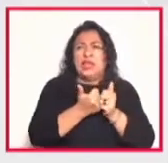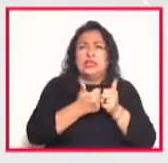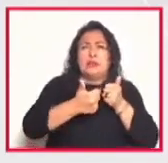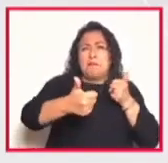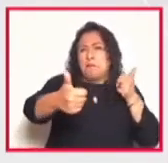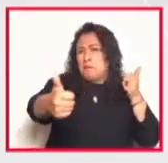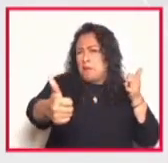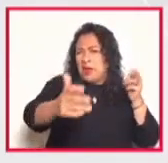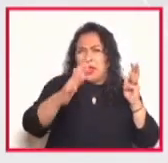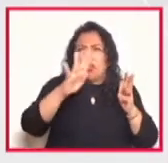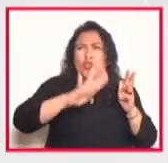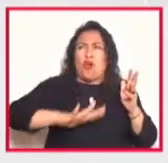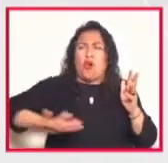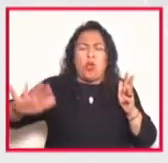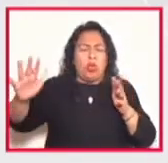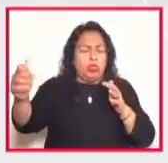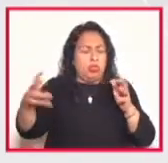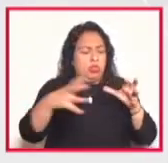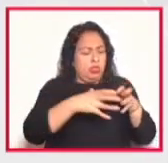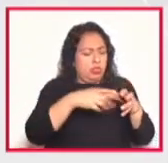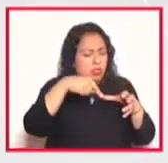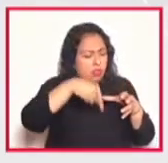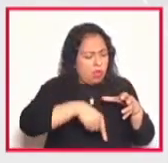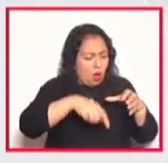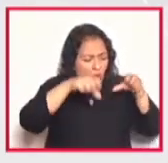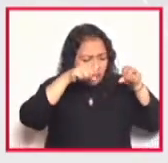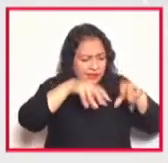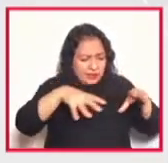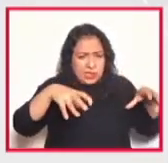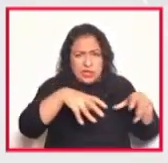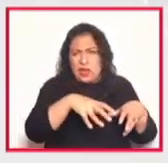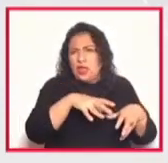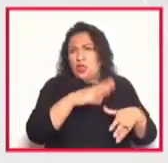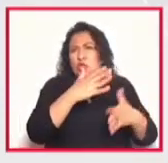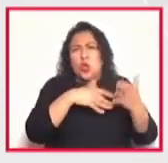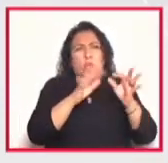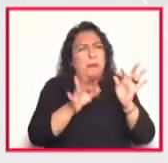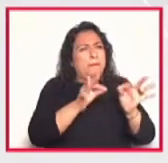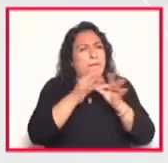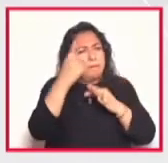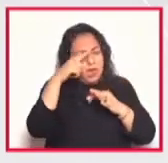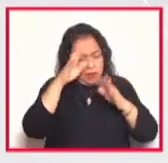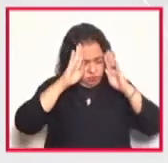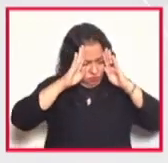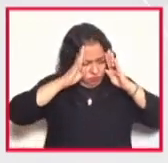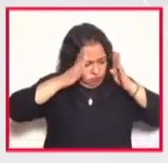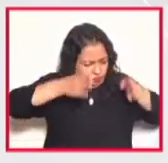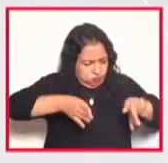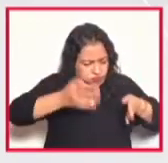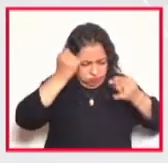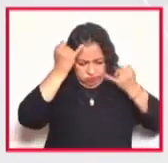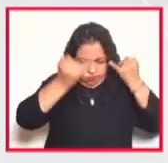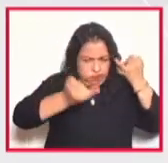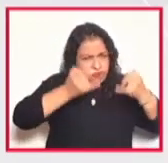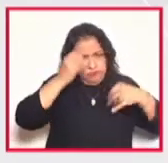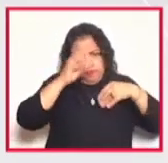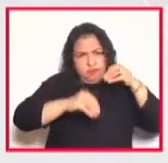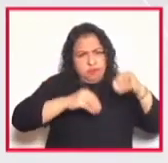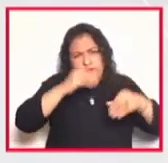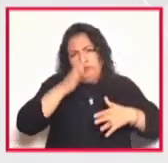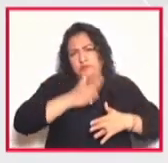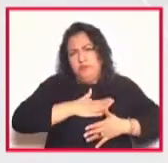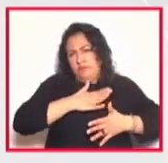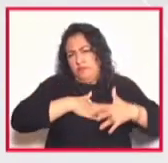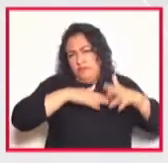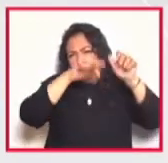todo básicamente con un estudio con todo resuelto para que puedan dedicarse a crear su propio arte